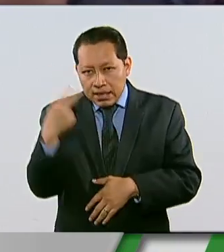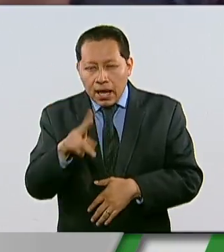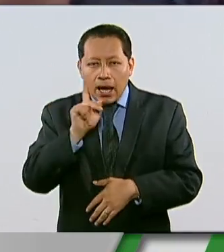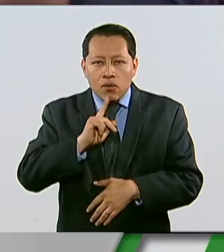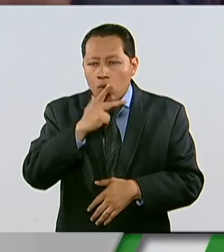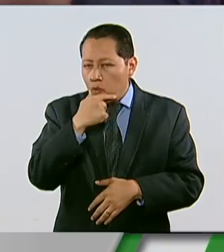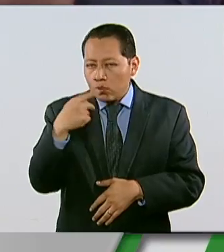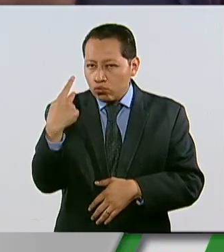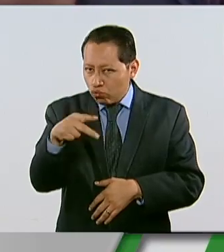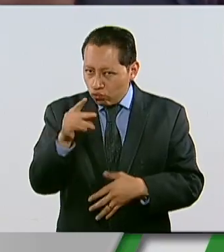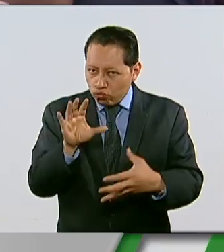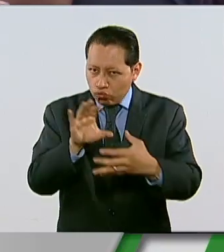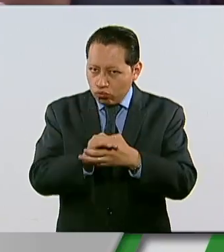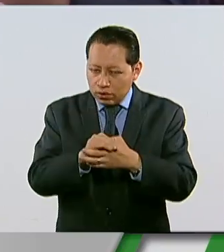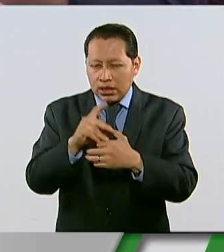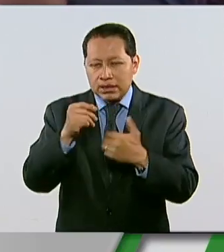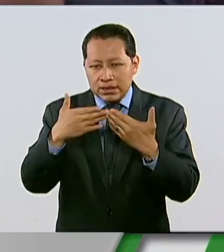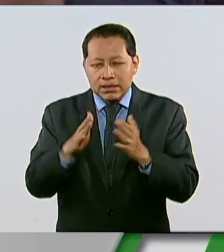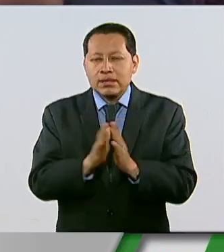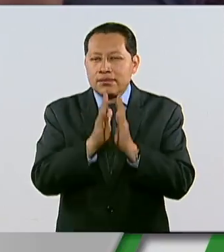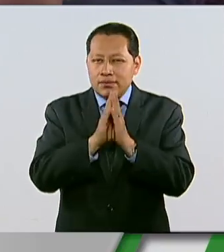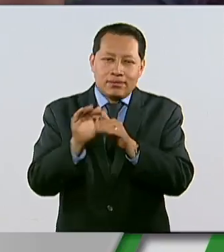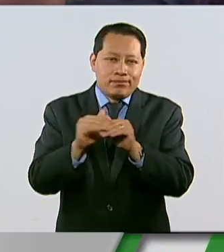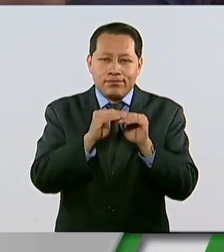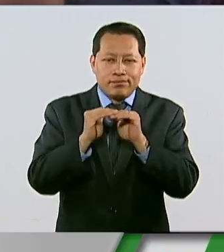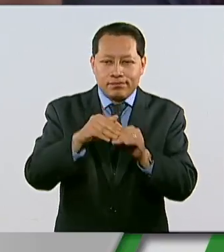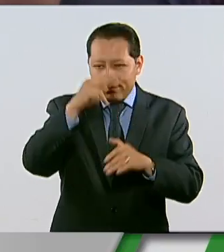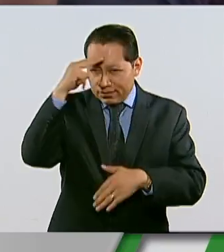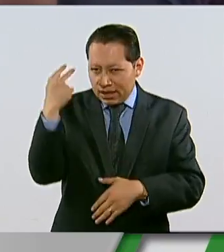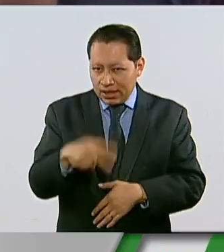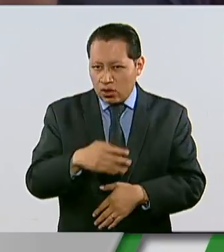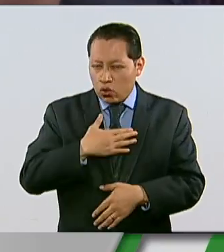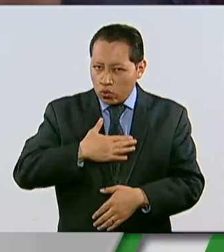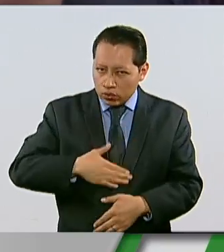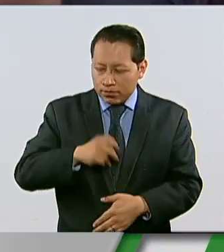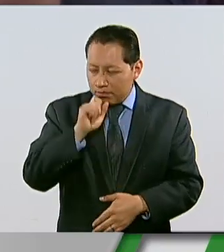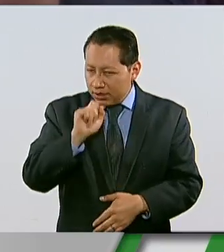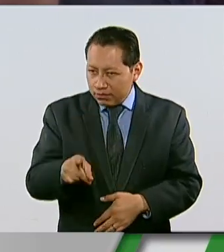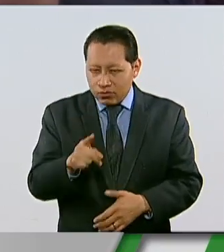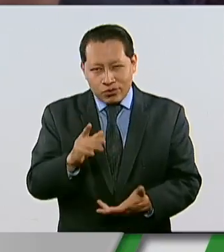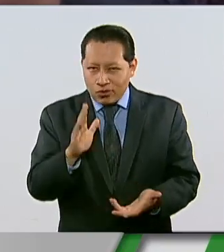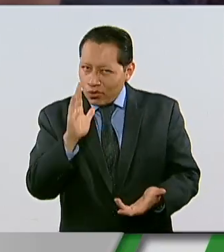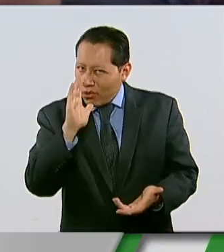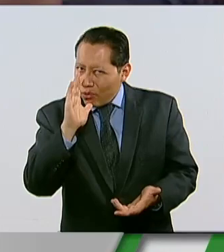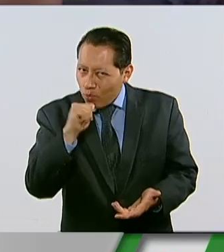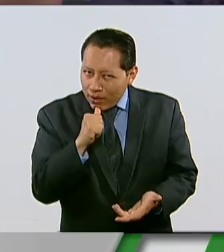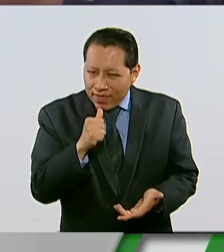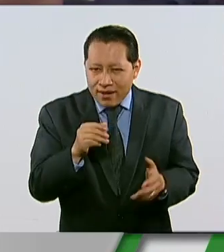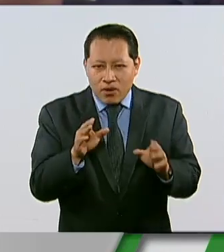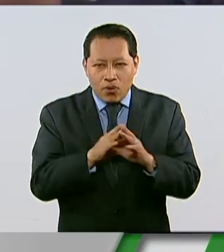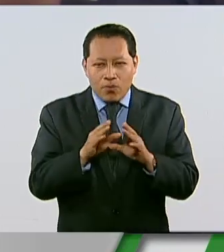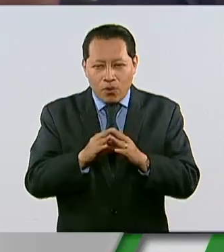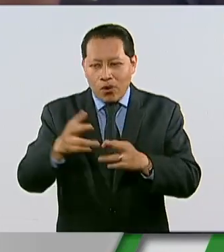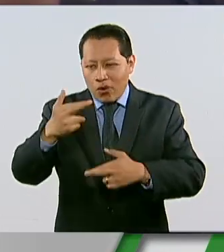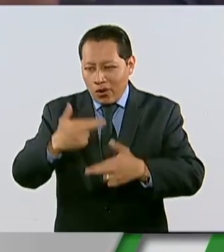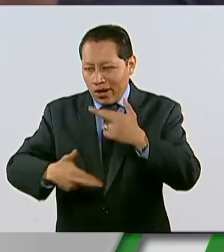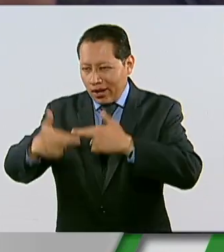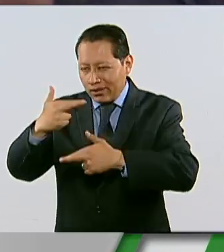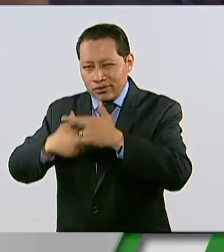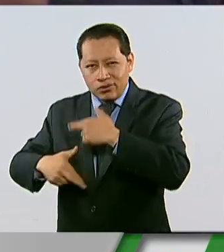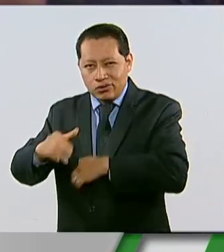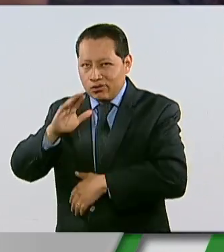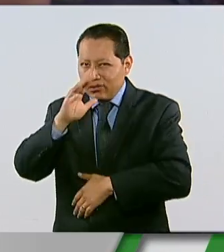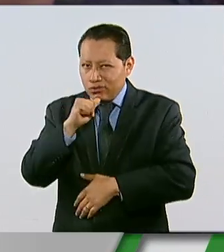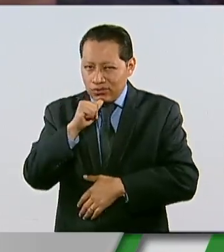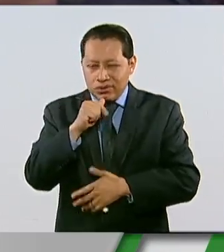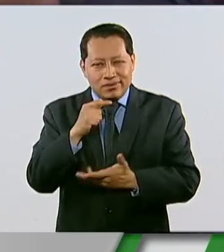mexicanos de la democracia de México. No es posible tener un retroceso y